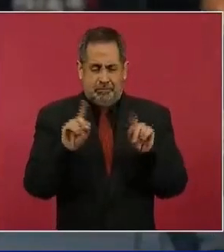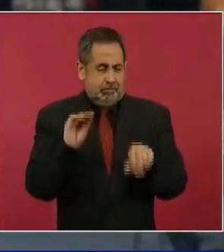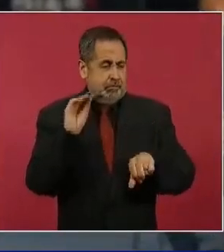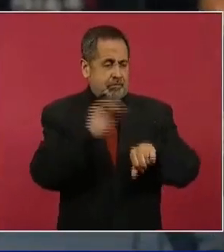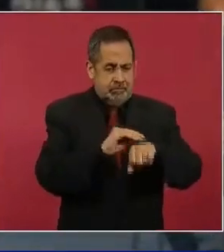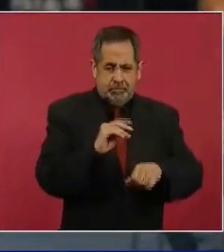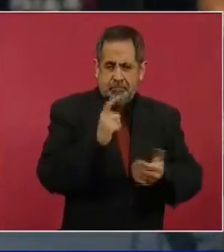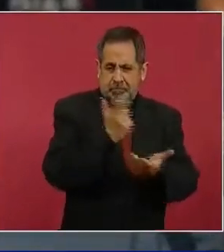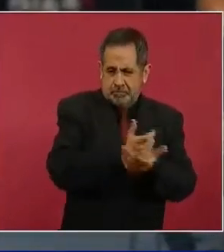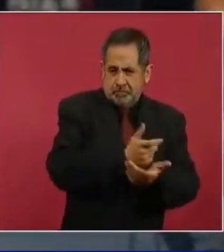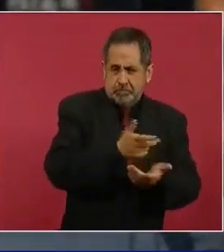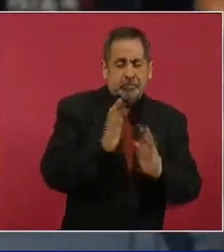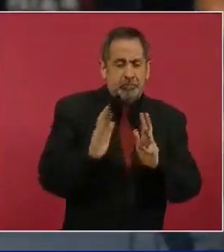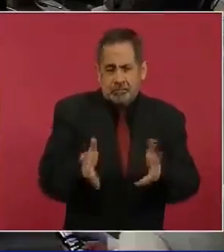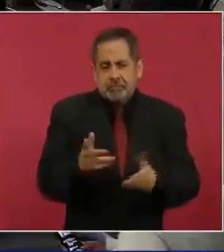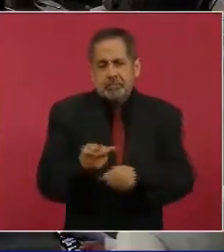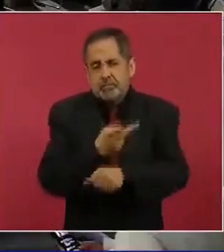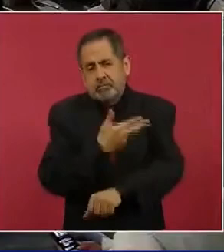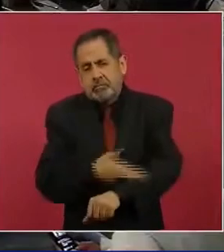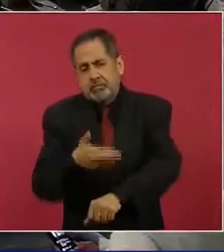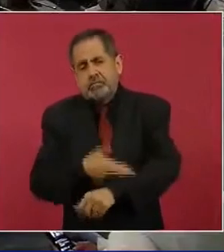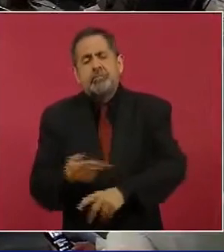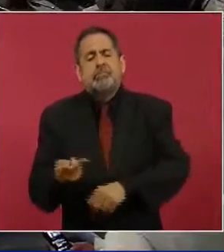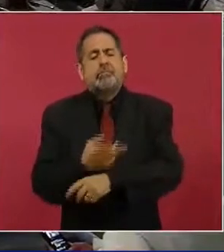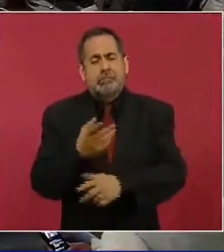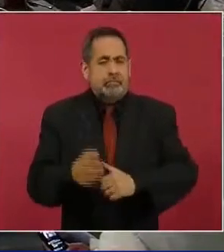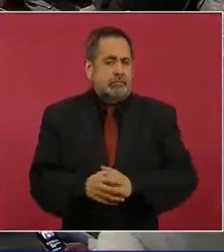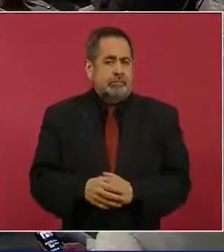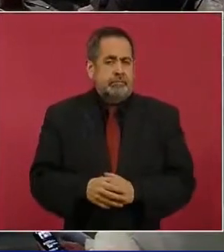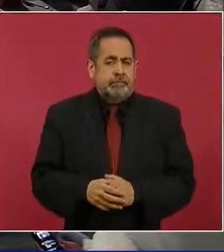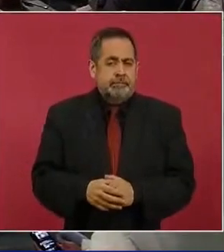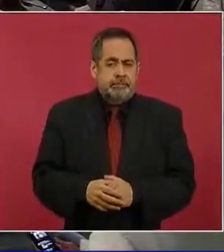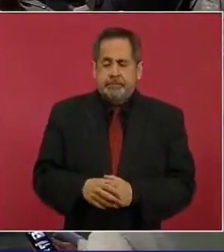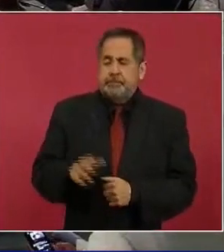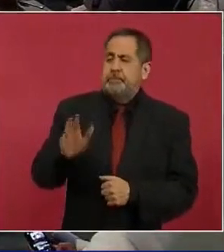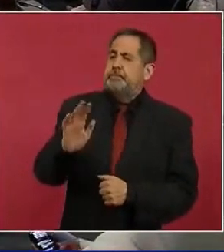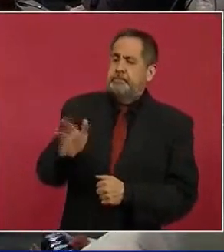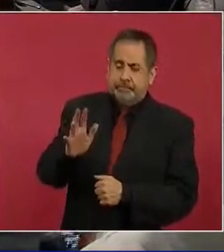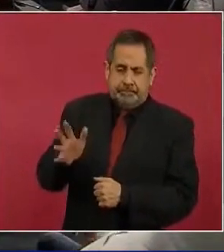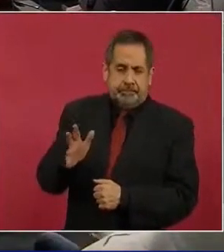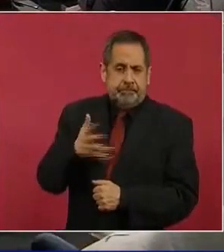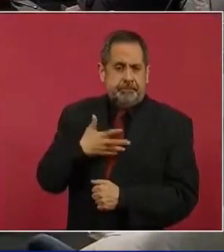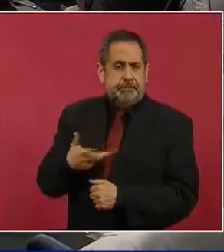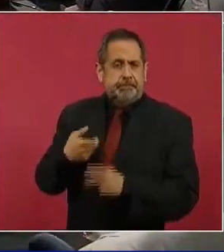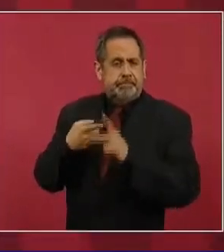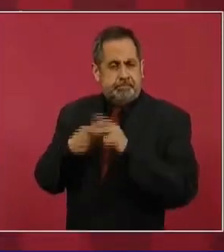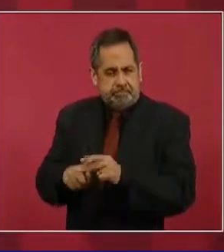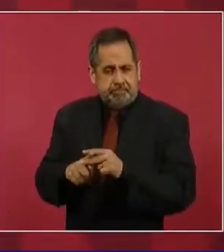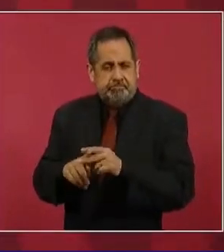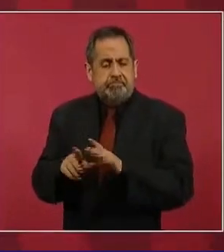pasado en los estados? Bueno, que ya empezó a